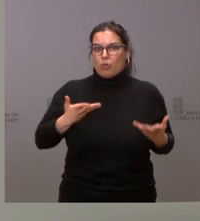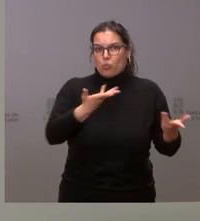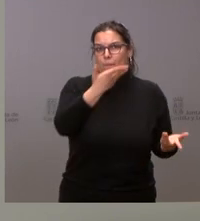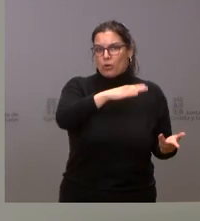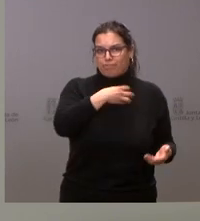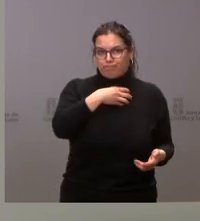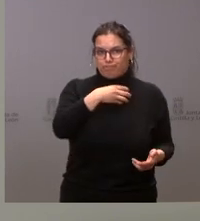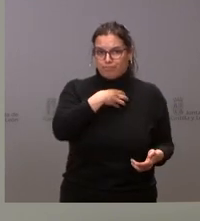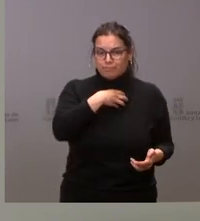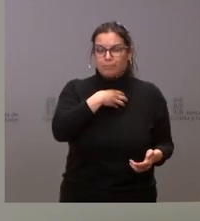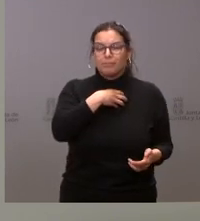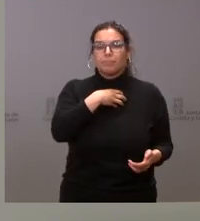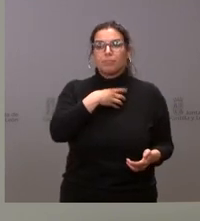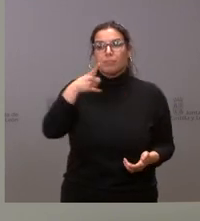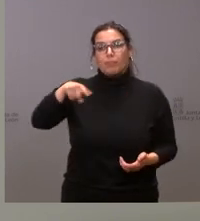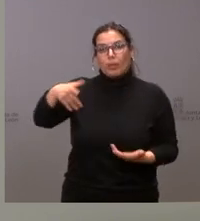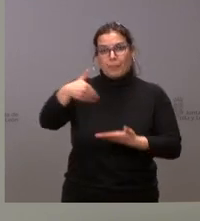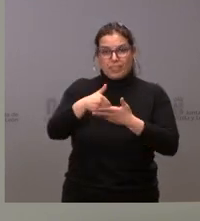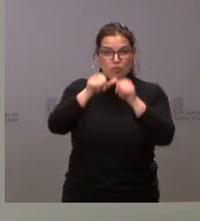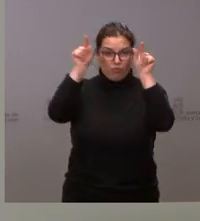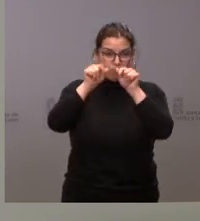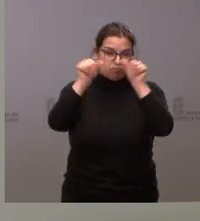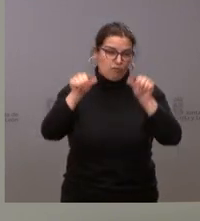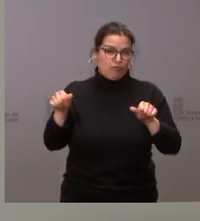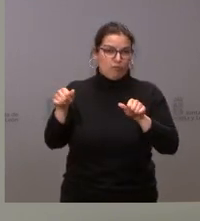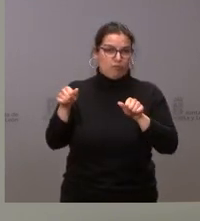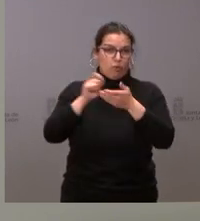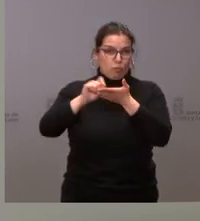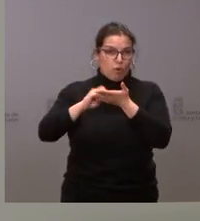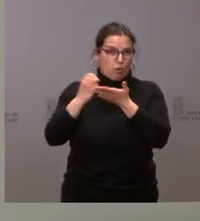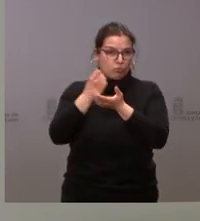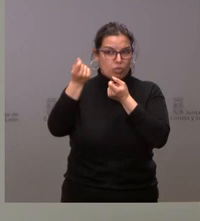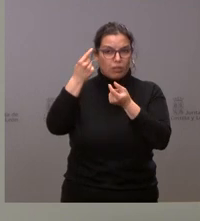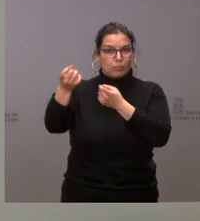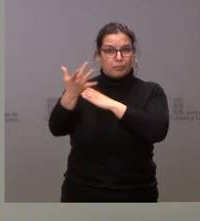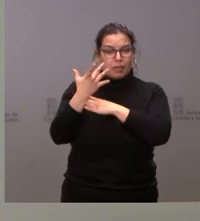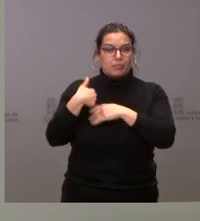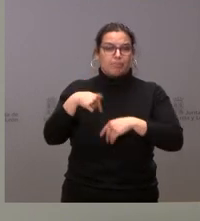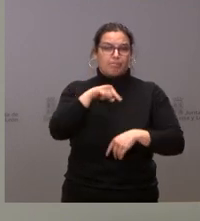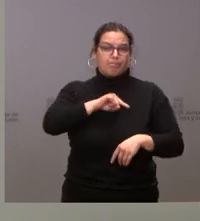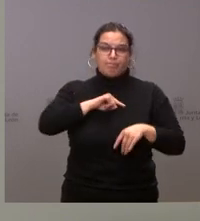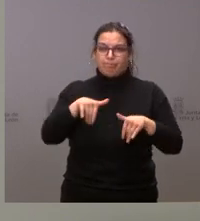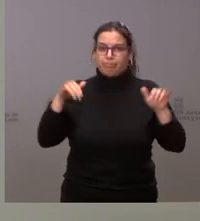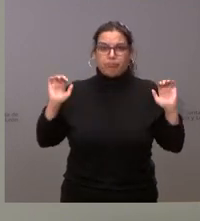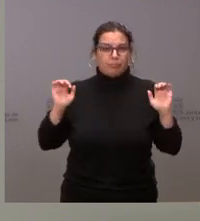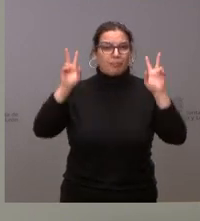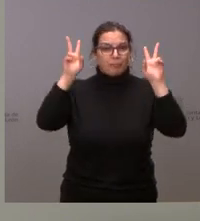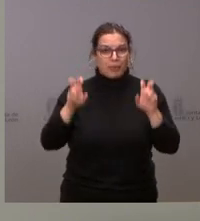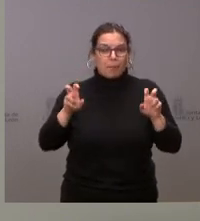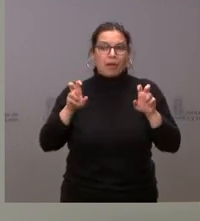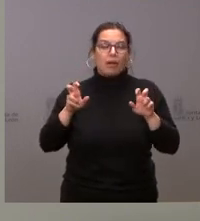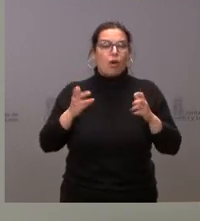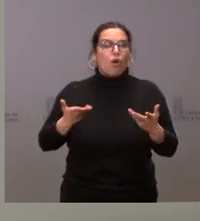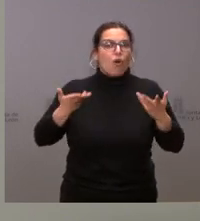han solicitado a través de este formulario el ser objetor de conciencia en relación con la prestación